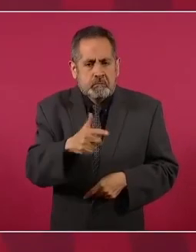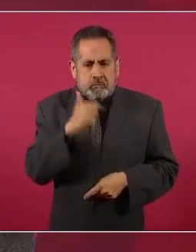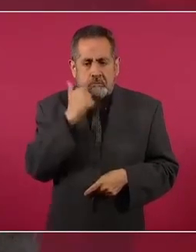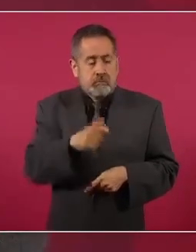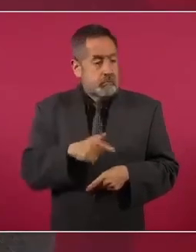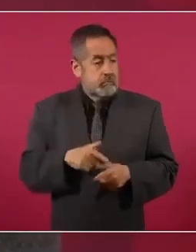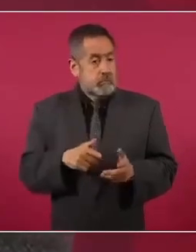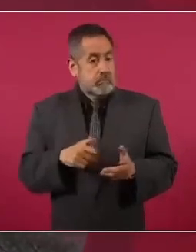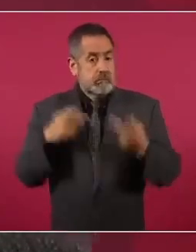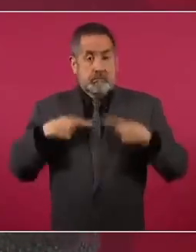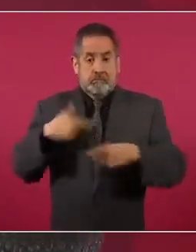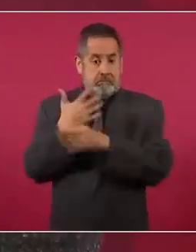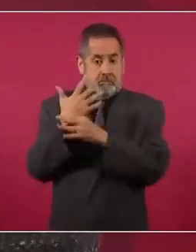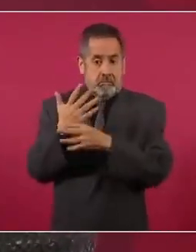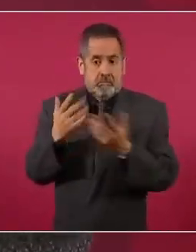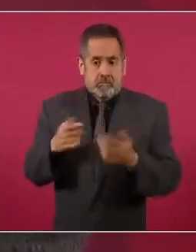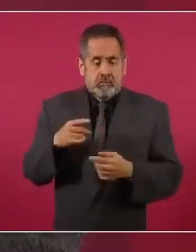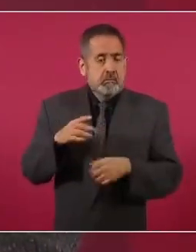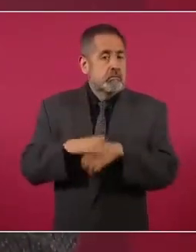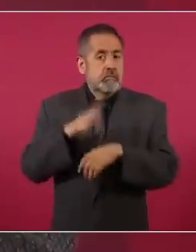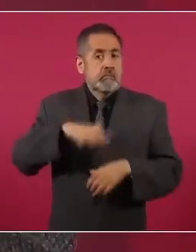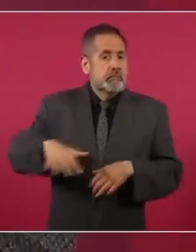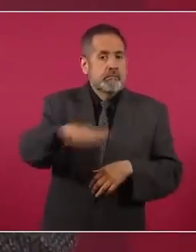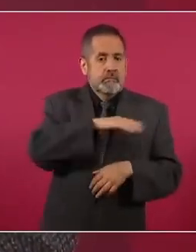porque no hay agua